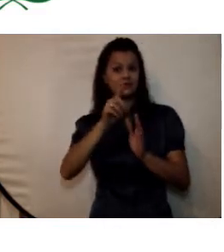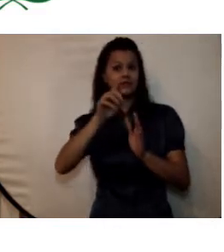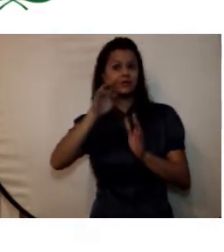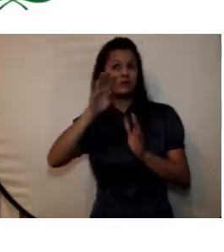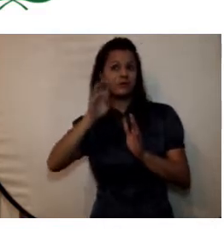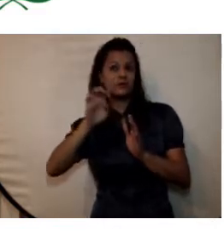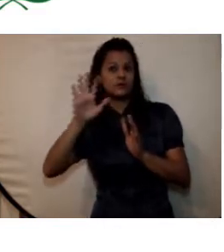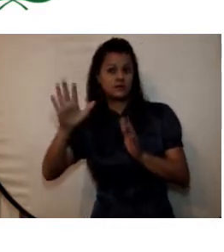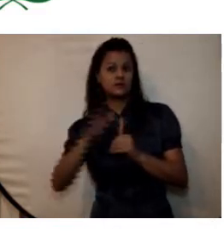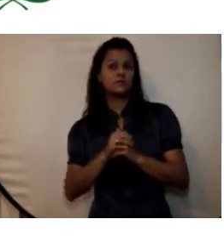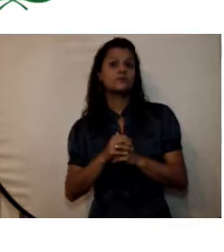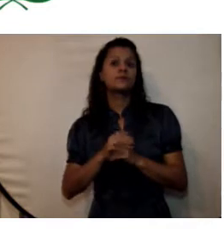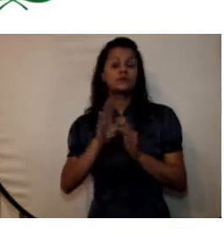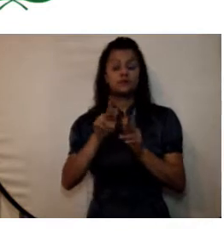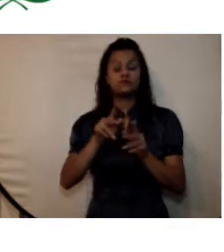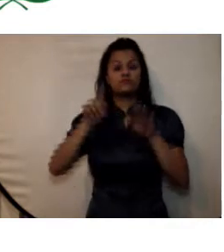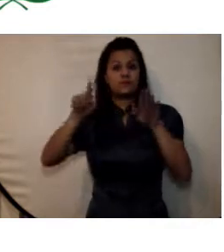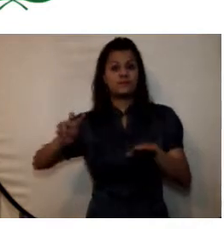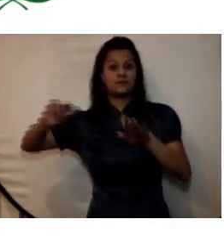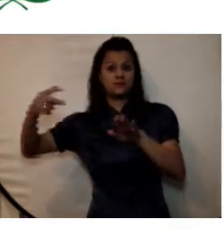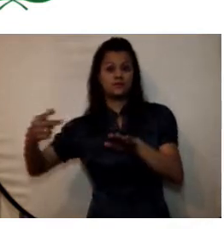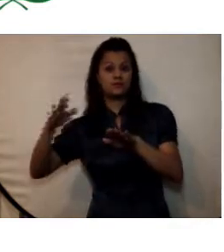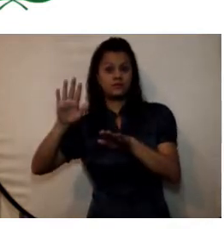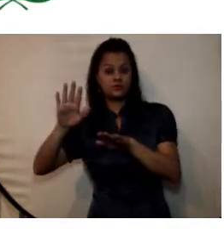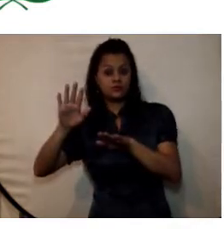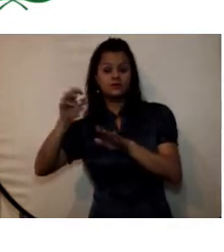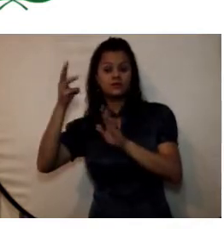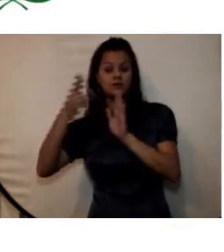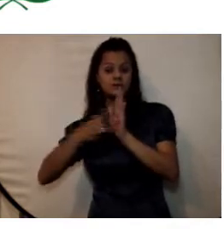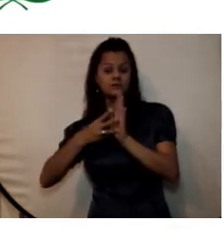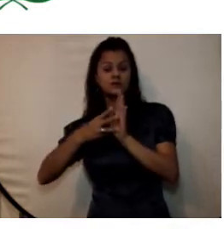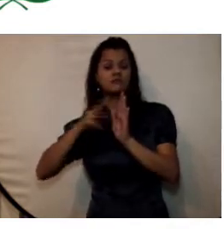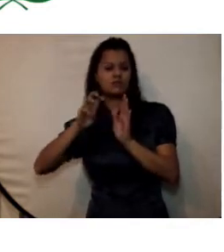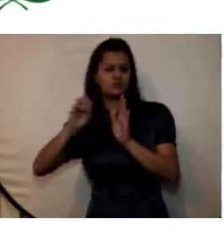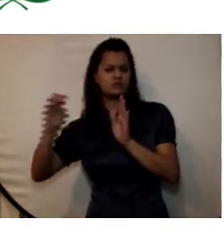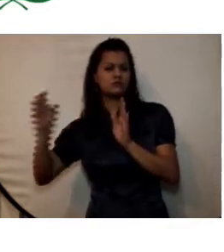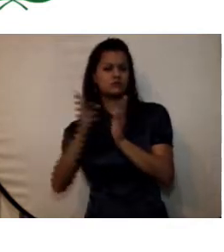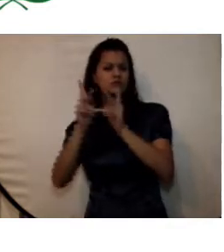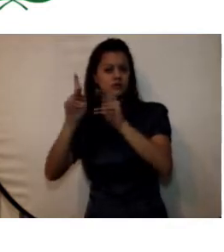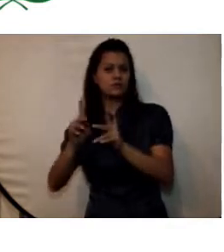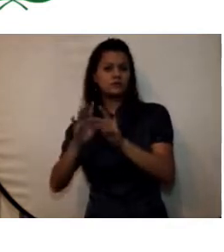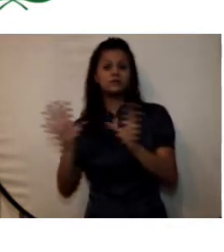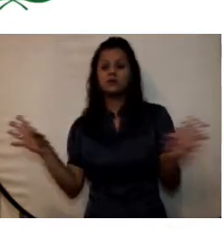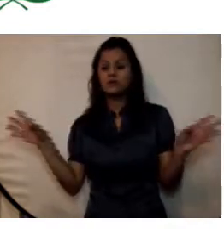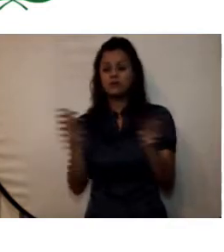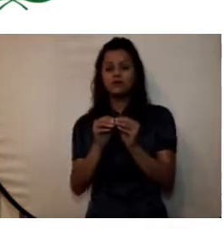2016-2 de 3.078 estudiantes para un total de 6.973